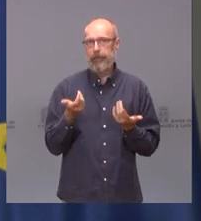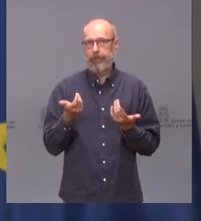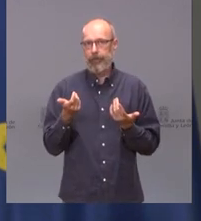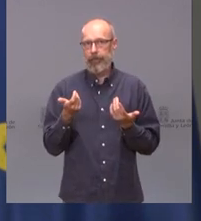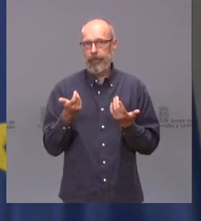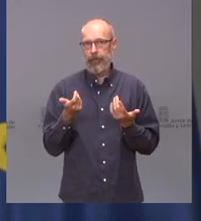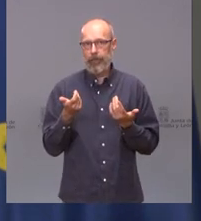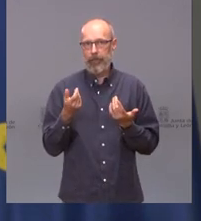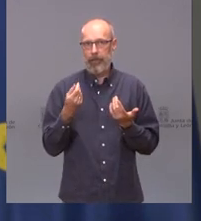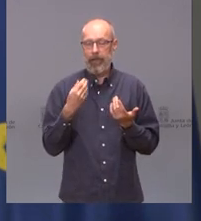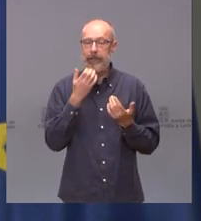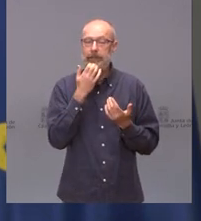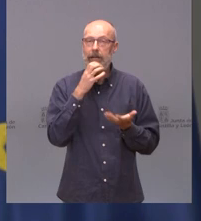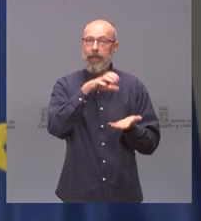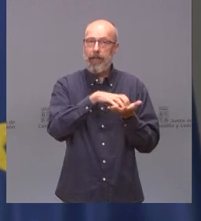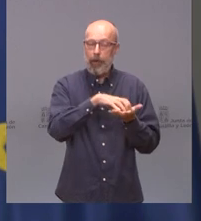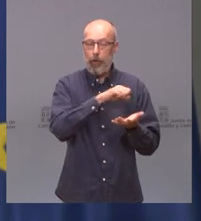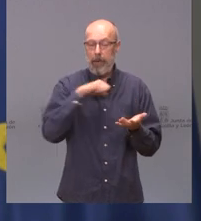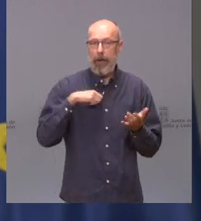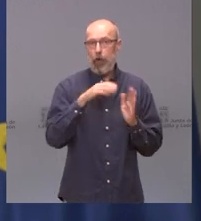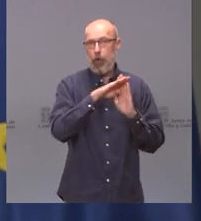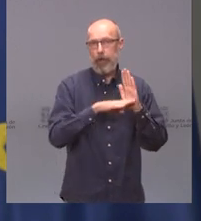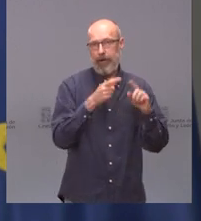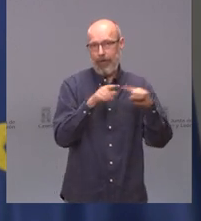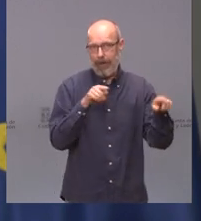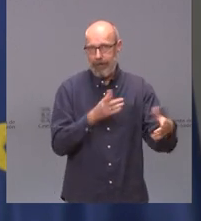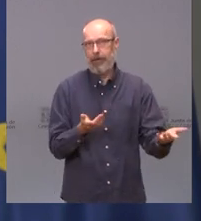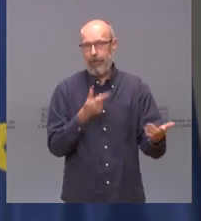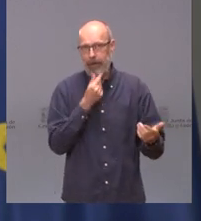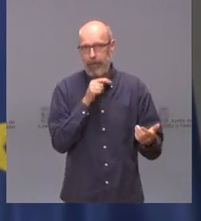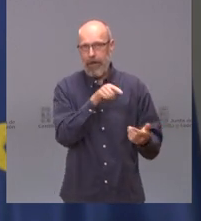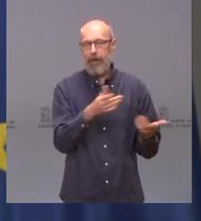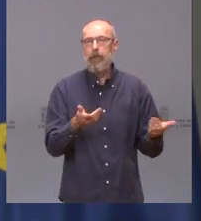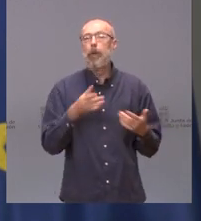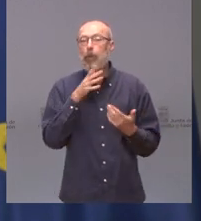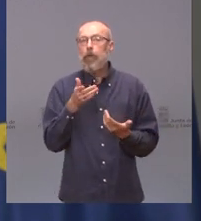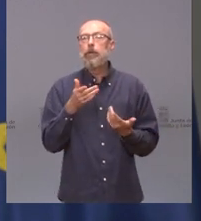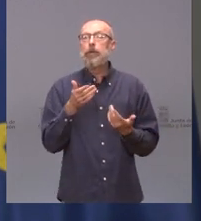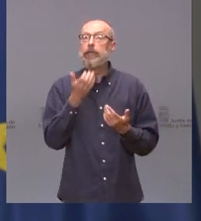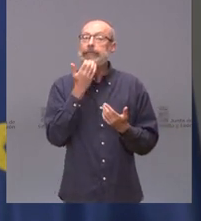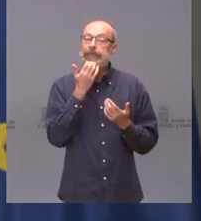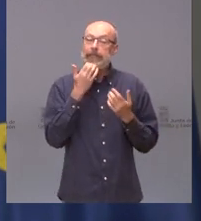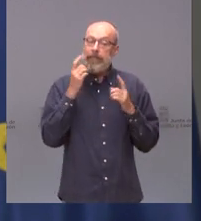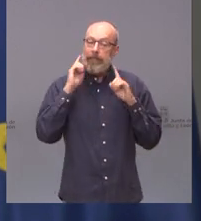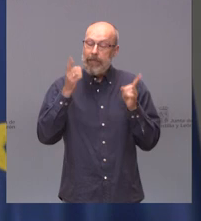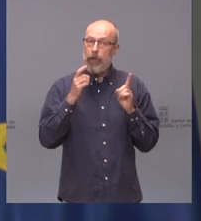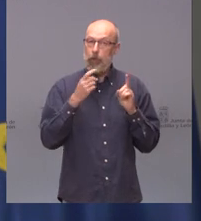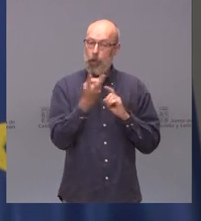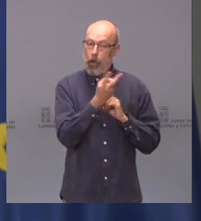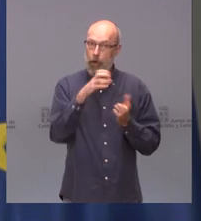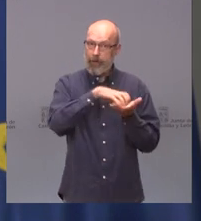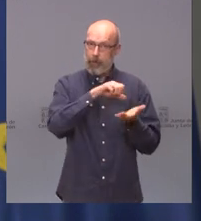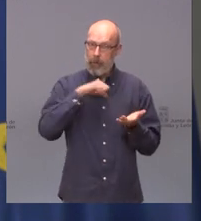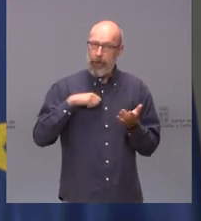que para una institución privada. Por tanto, la respuesta es sí, si cumpliese los requerimientos